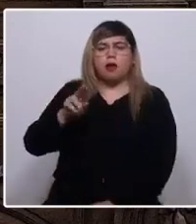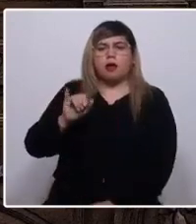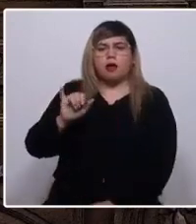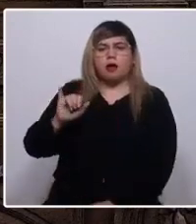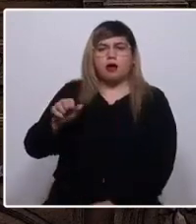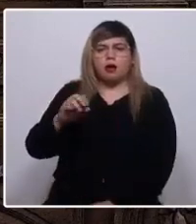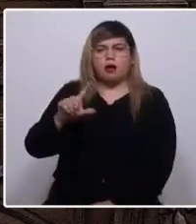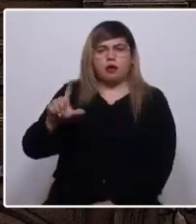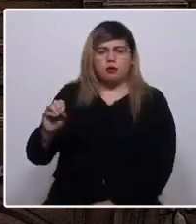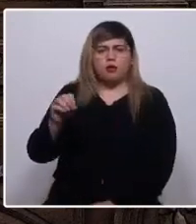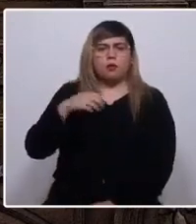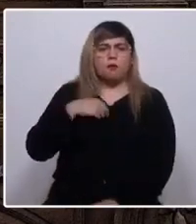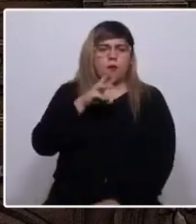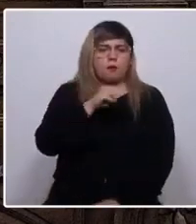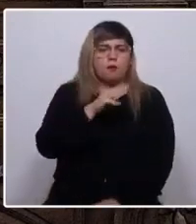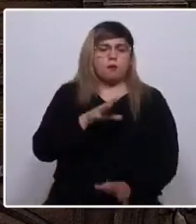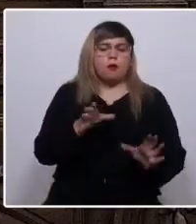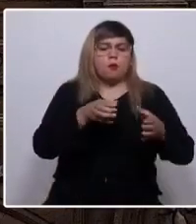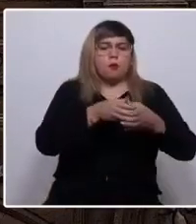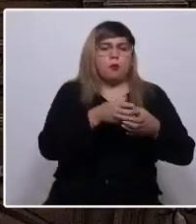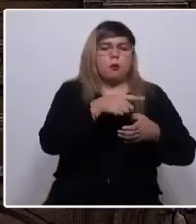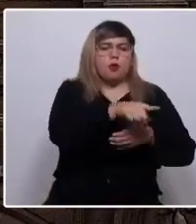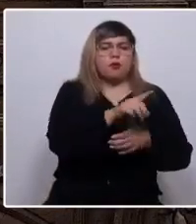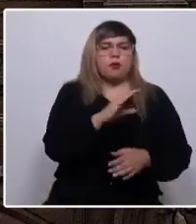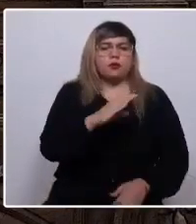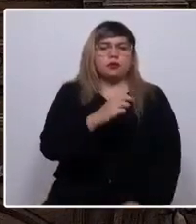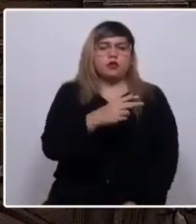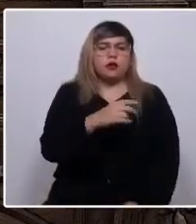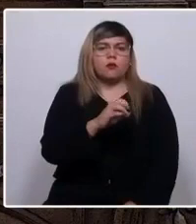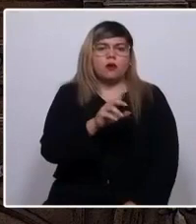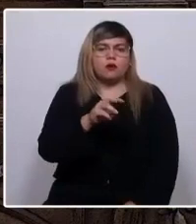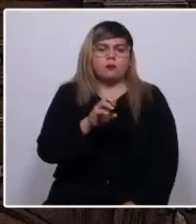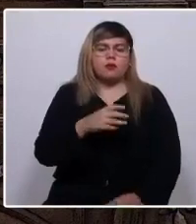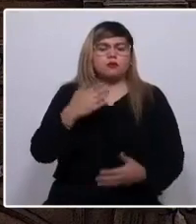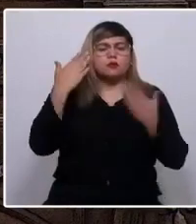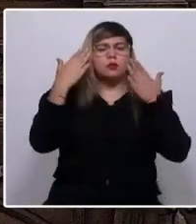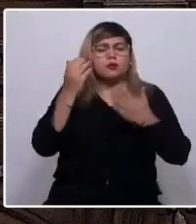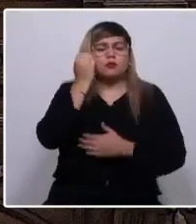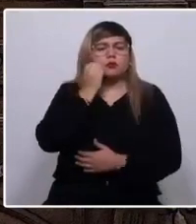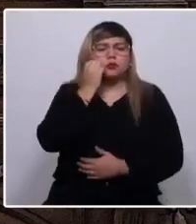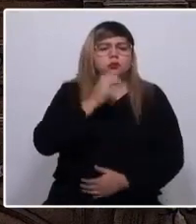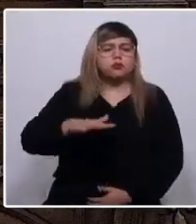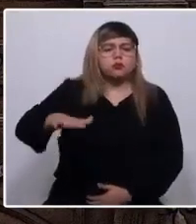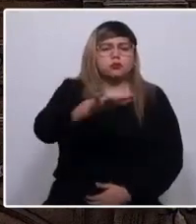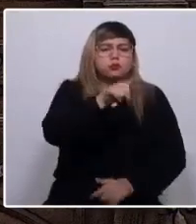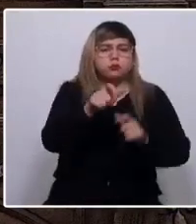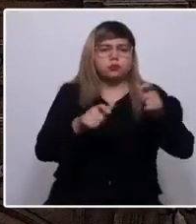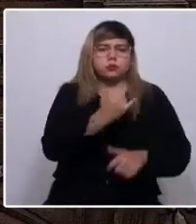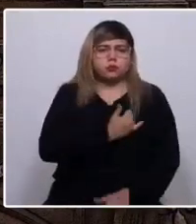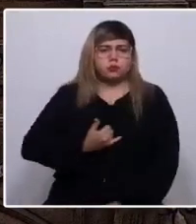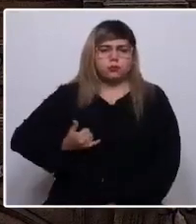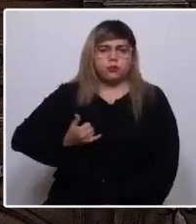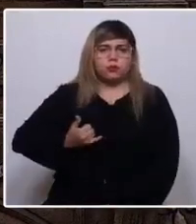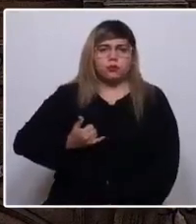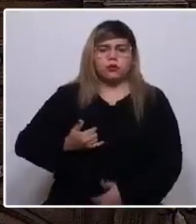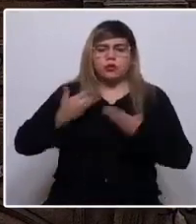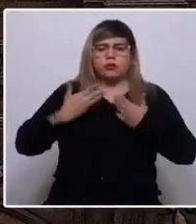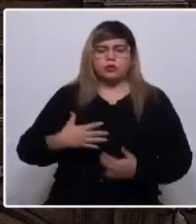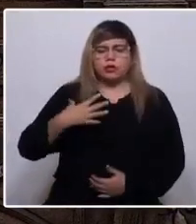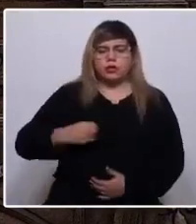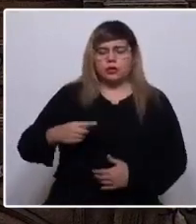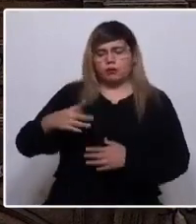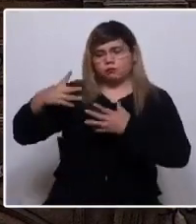Cipriana Mamani Chayapa del pueblo de Chagwani. Un saludo fraterno a todas las comunidades de mi pueblo aymara. Soy hija de la